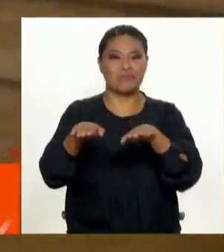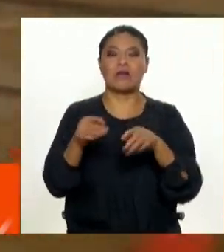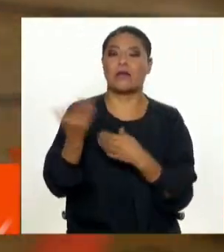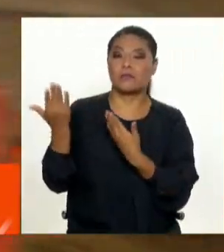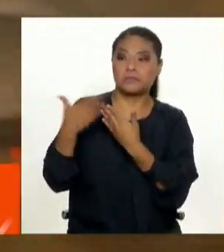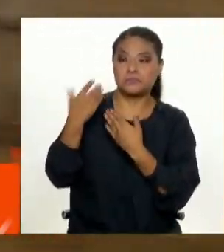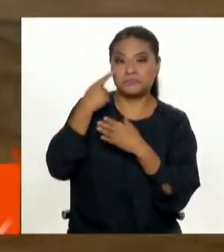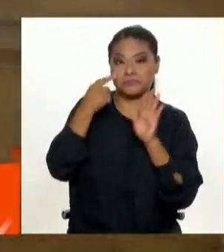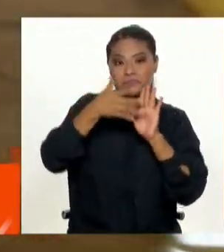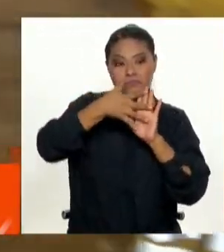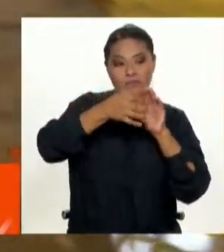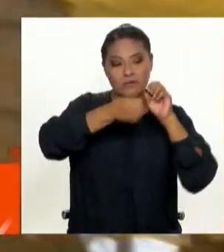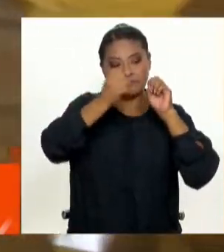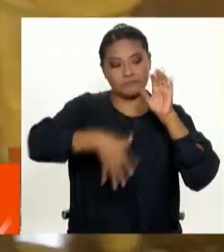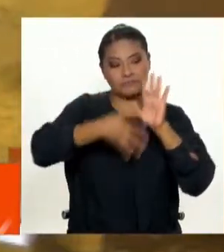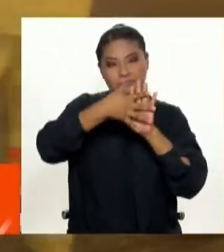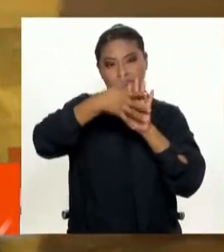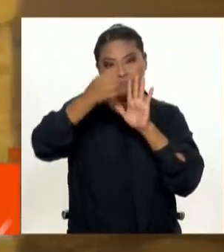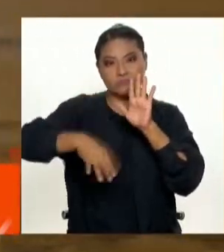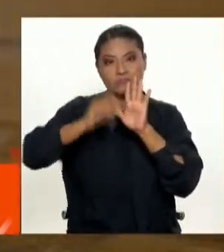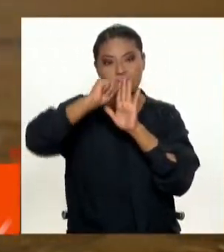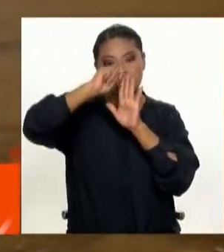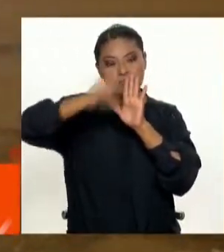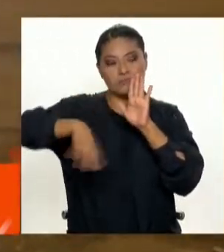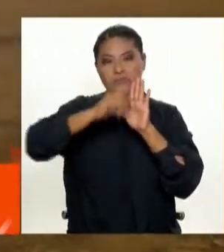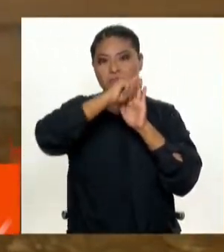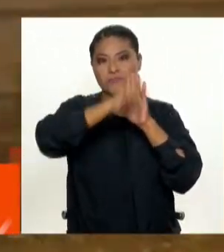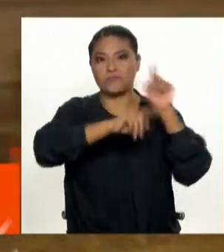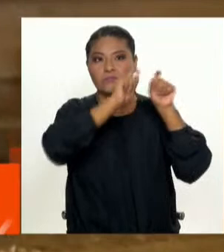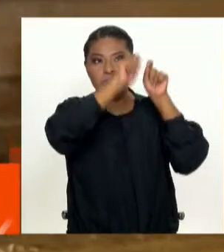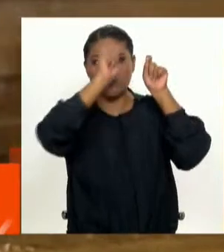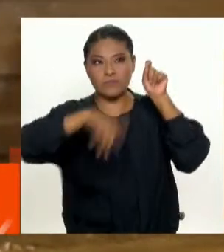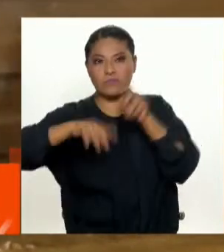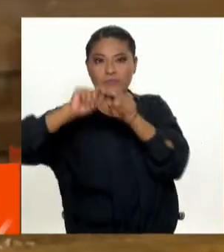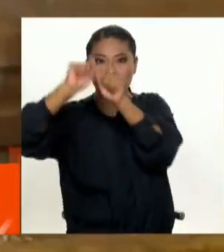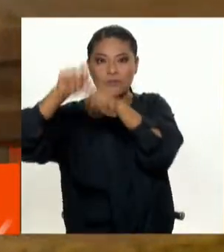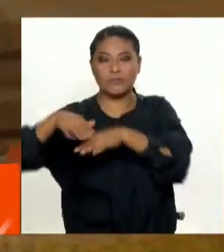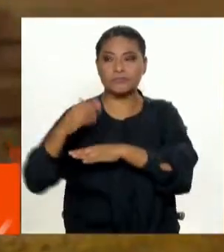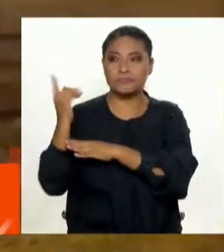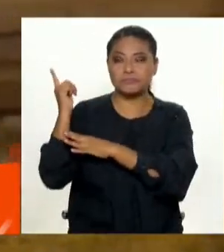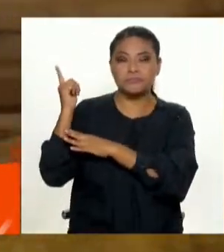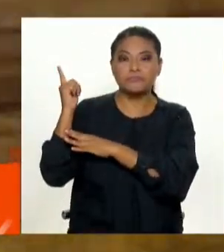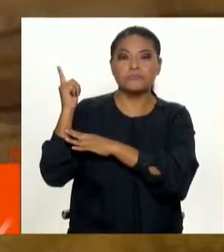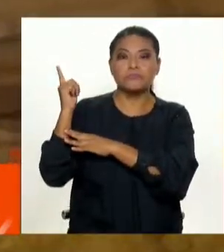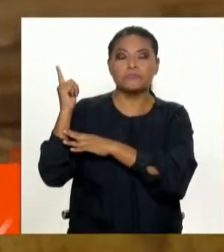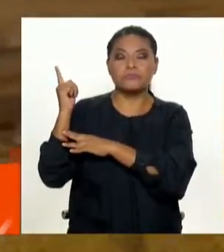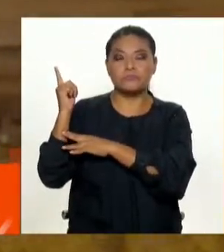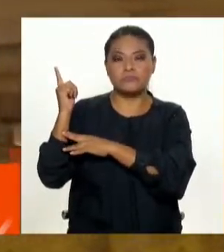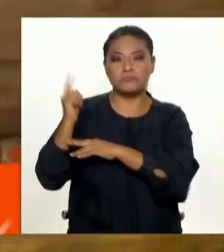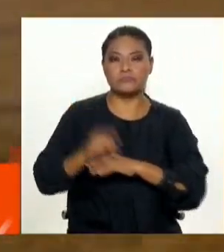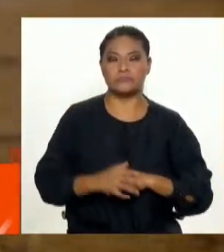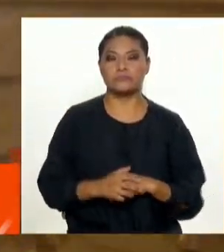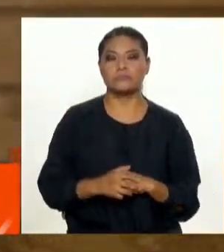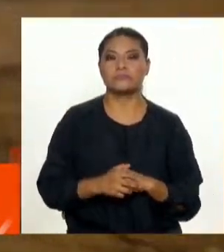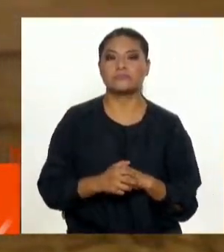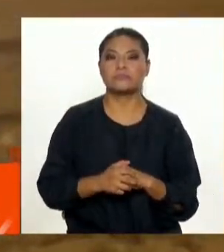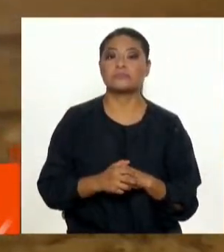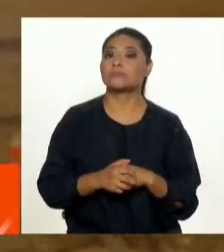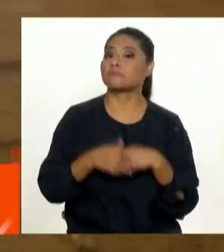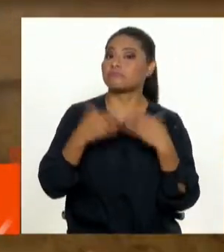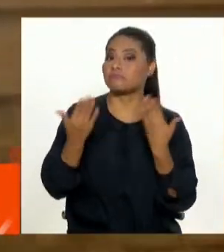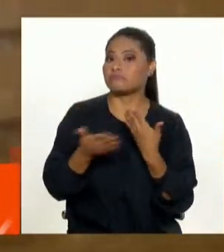retiran las planchas una a una para poder darle fluidez vehicular, peatonal,